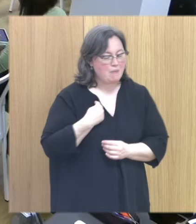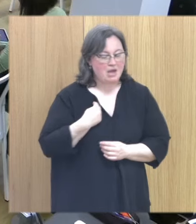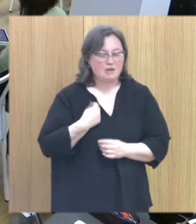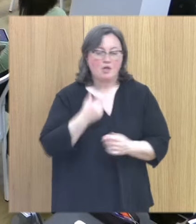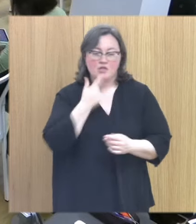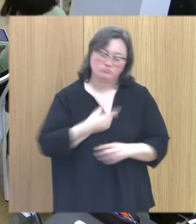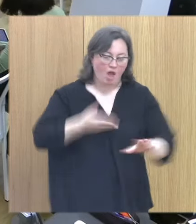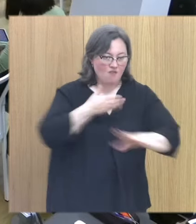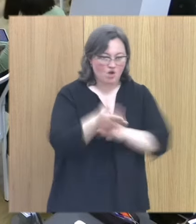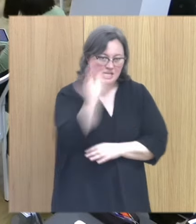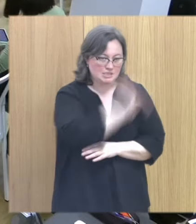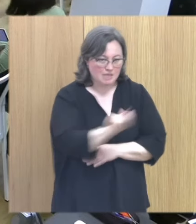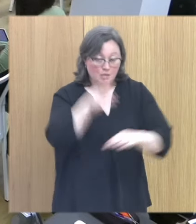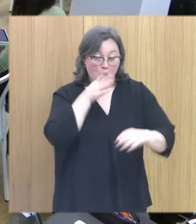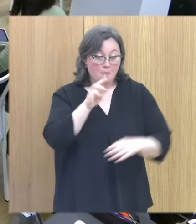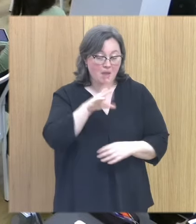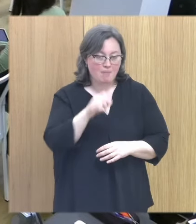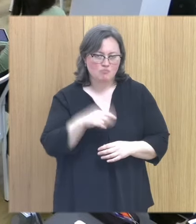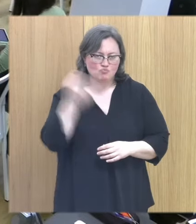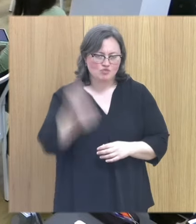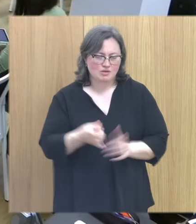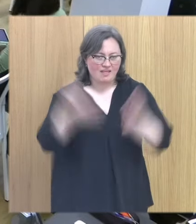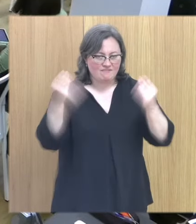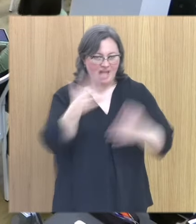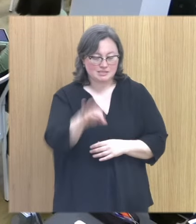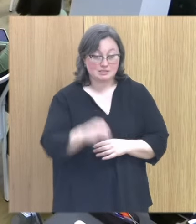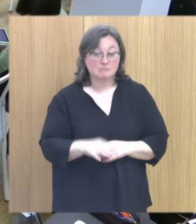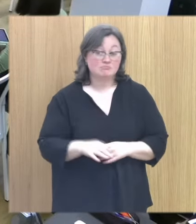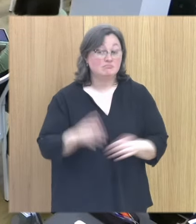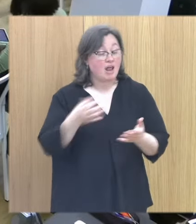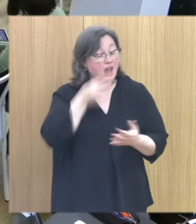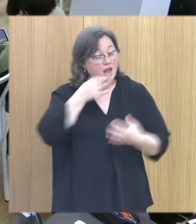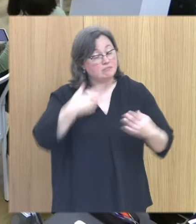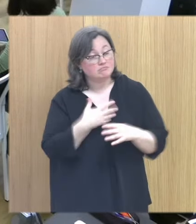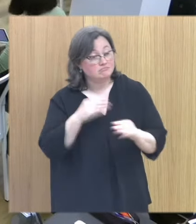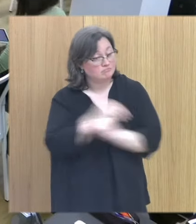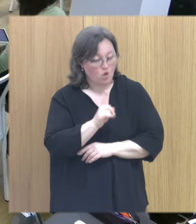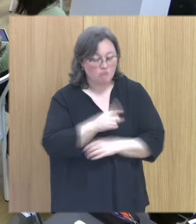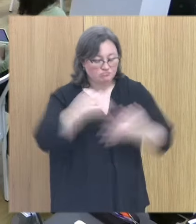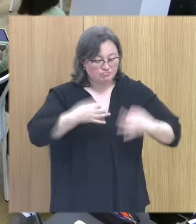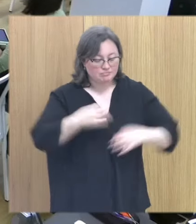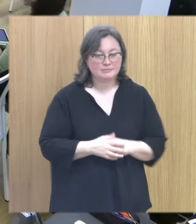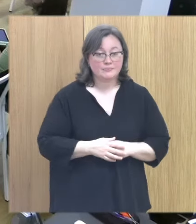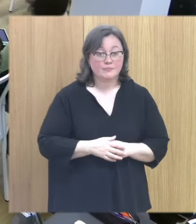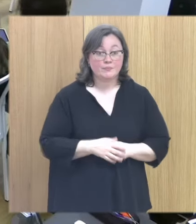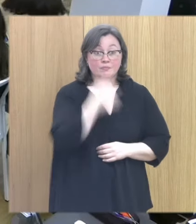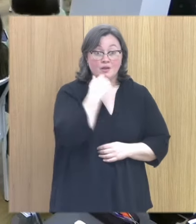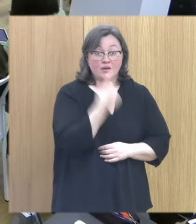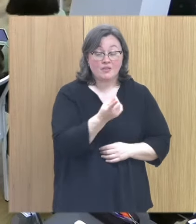he dicho voy a ver lo que te pago otro tiempo y así ha y así ha sido quería